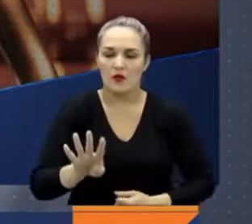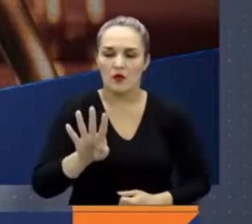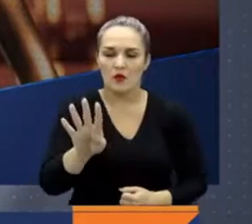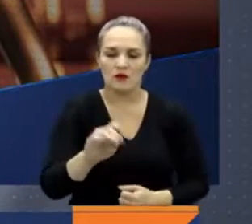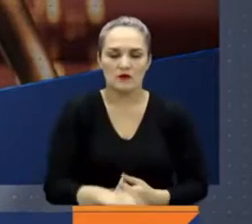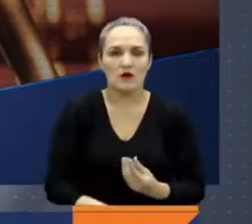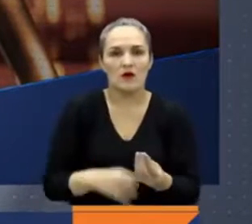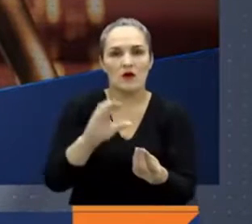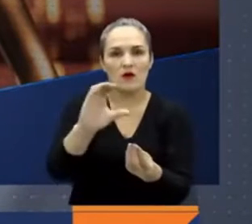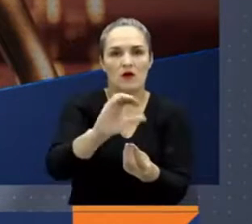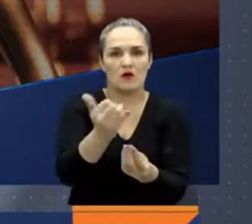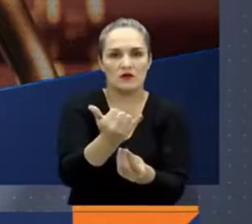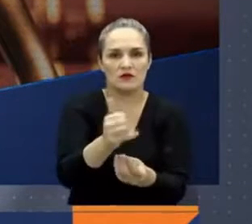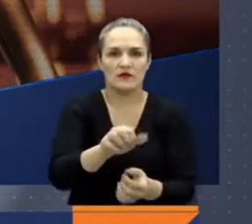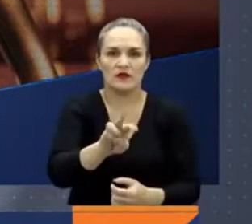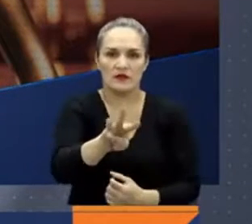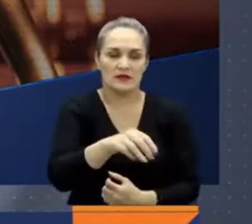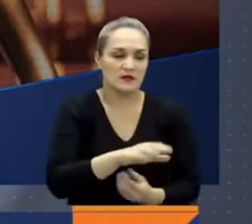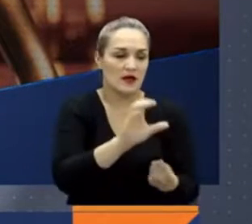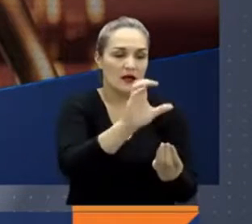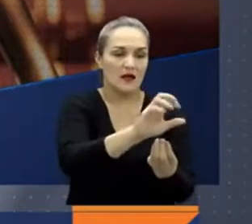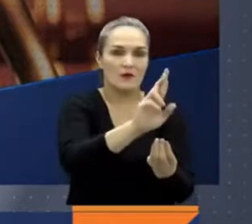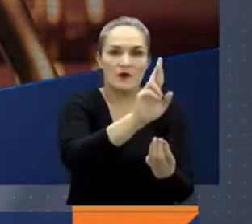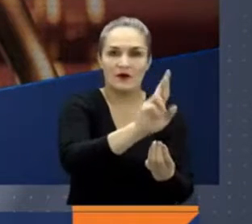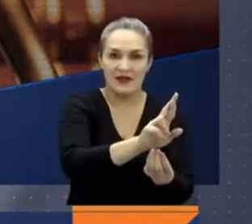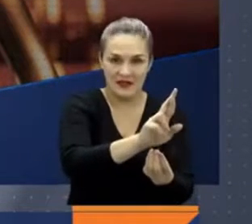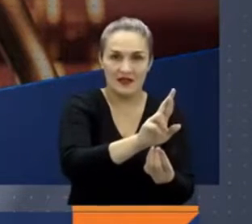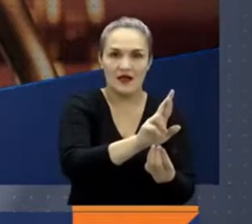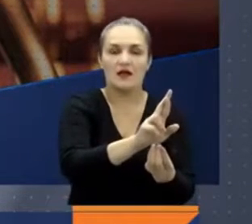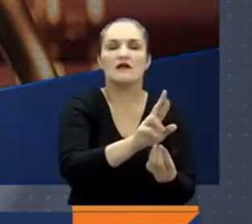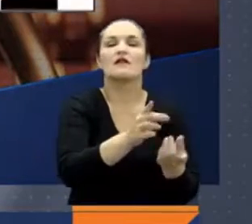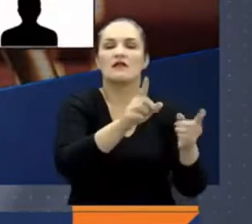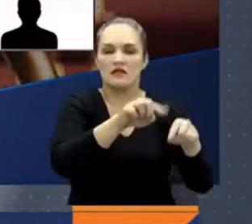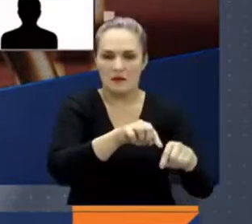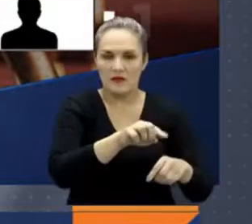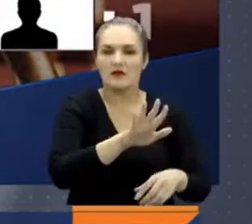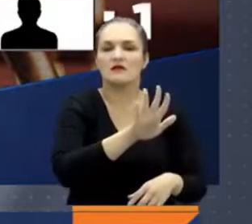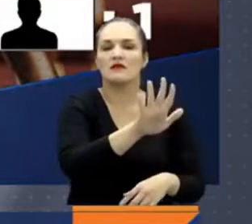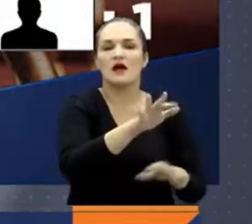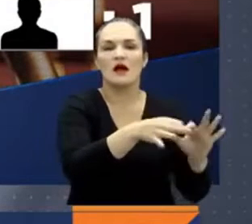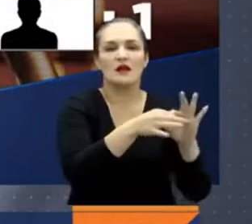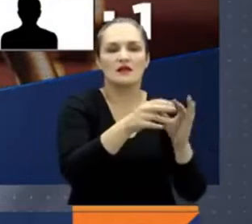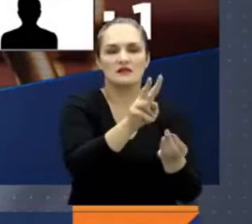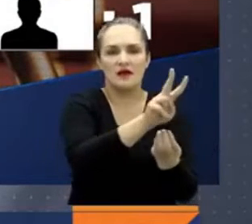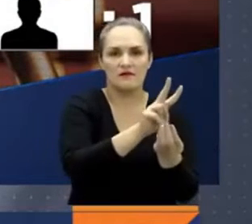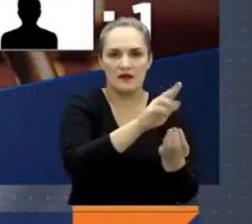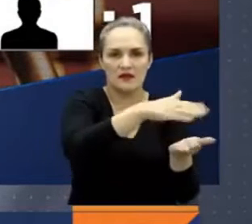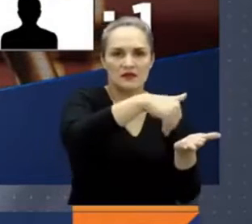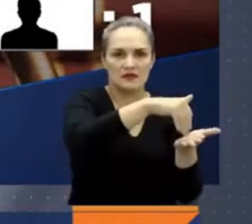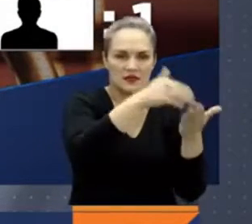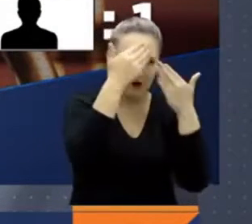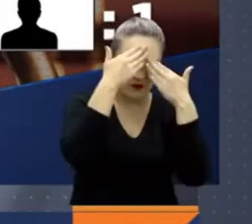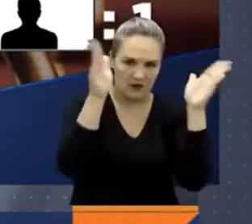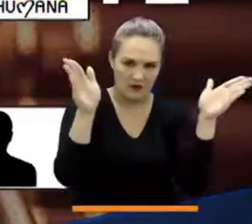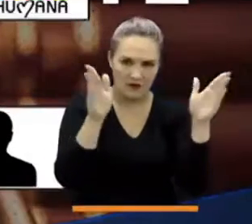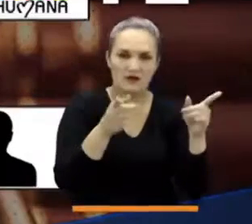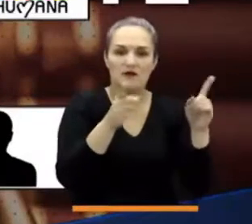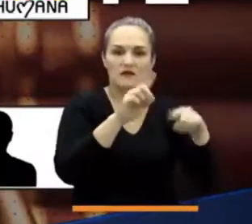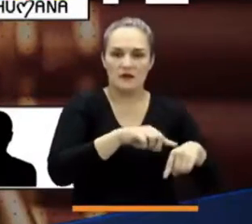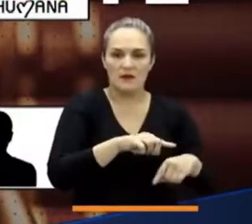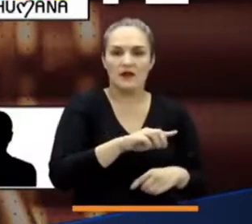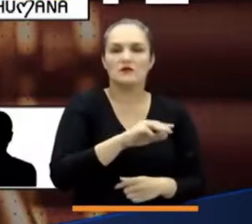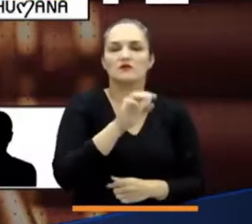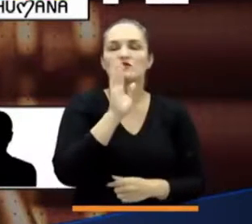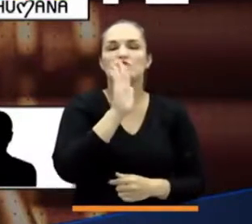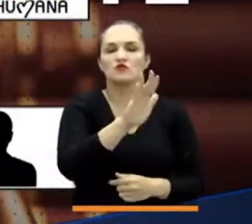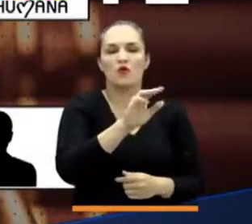Conservador, tres. Cambio Radical, el Partido Alianza Verde de la U, el Centro Democrático, y la coalición de AP, ADA, Maíz,